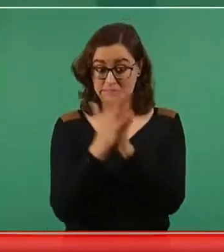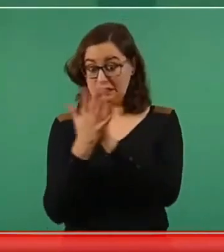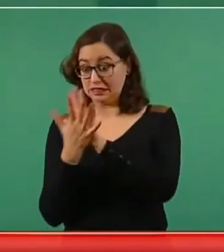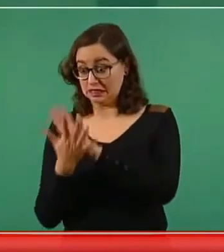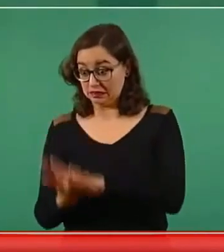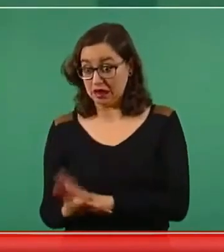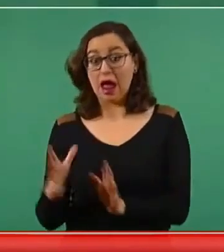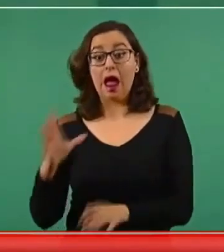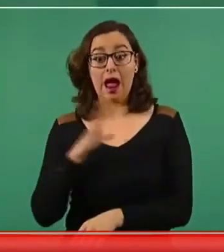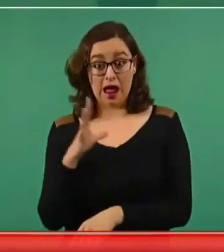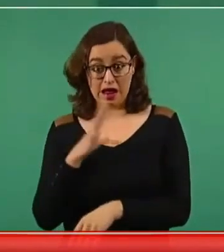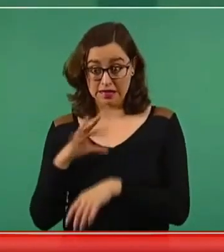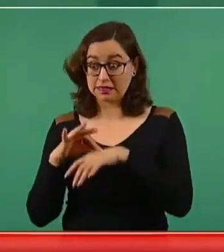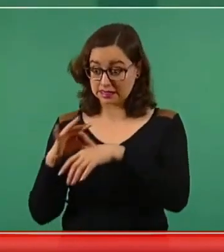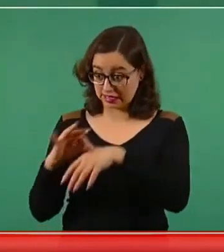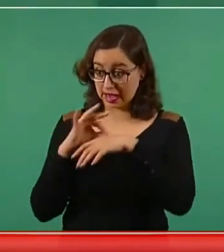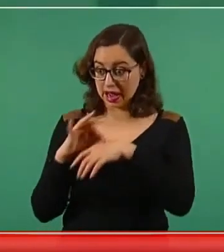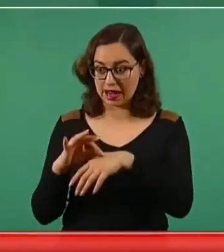produce una reacción.